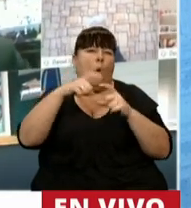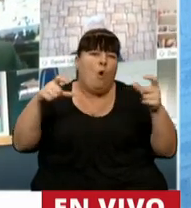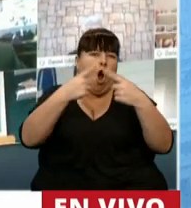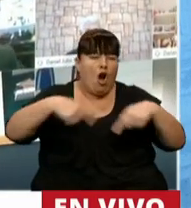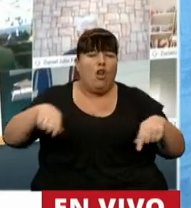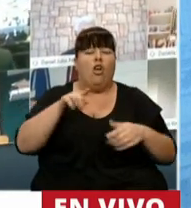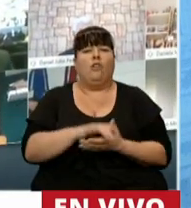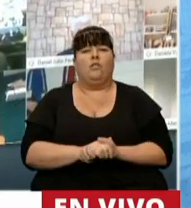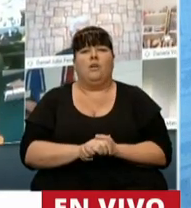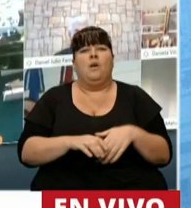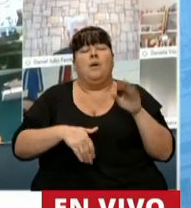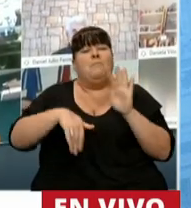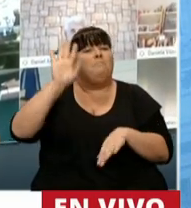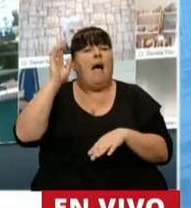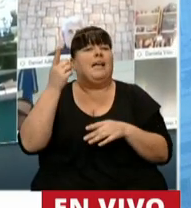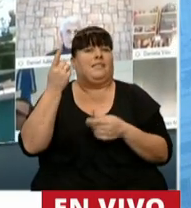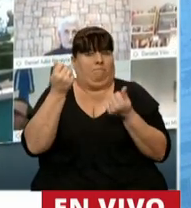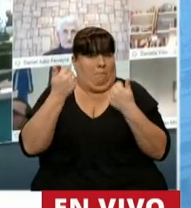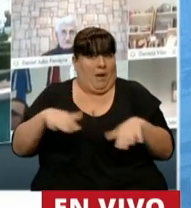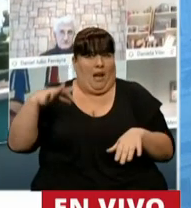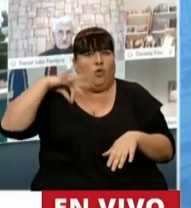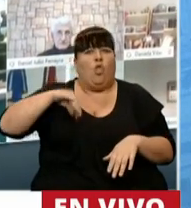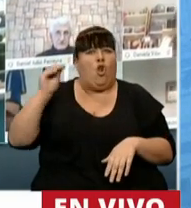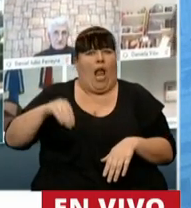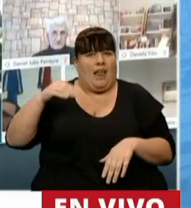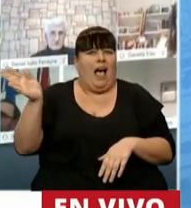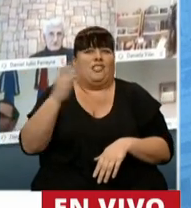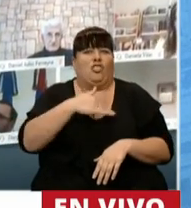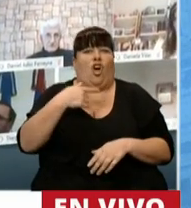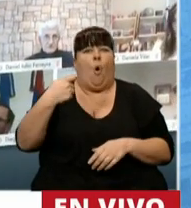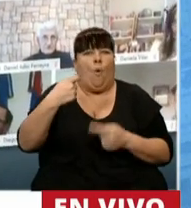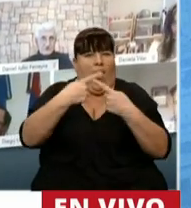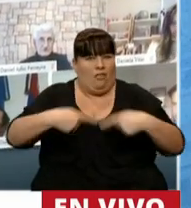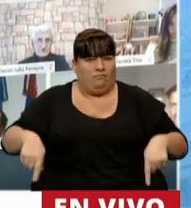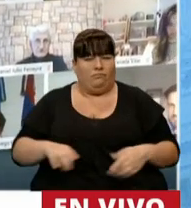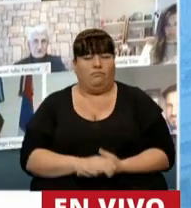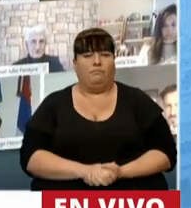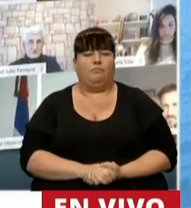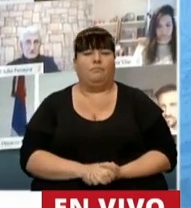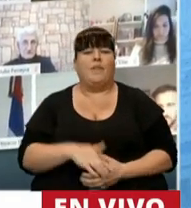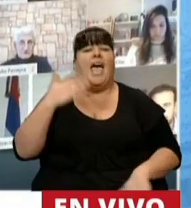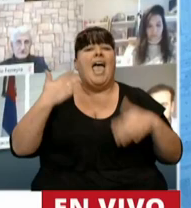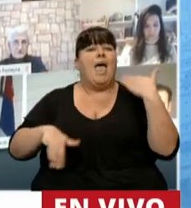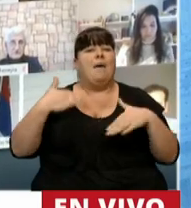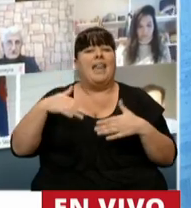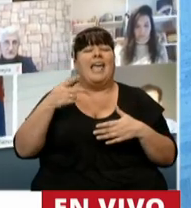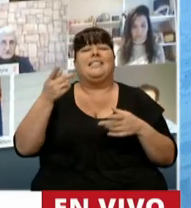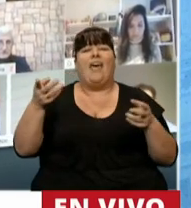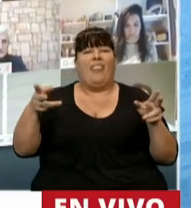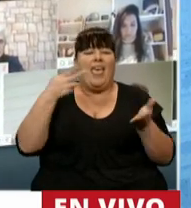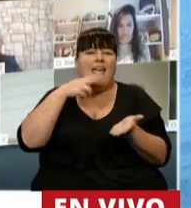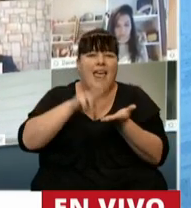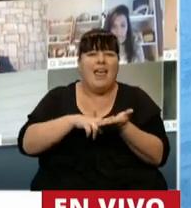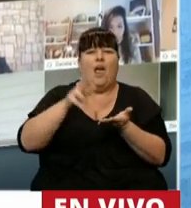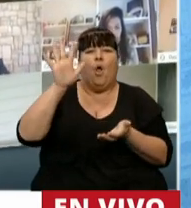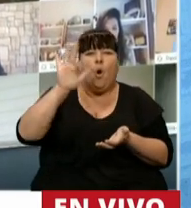principalmente por la fuerte pérdida del poder adquisitivo de las prestaciones previsionales. Emergencia tarifaria y